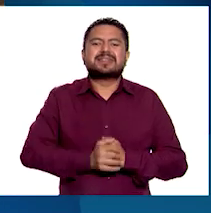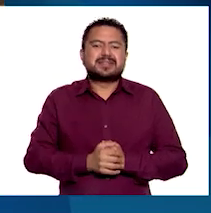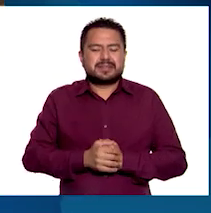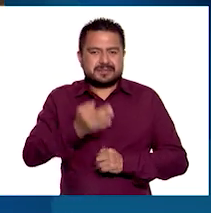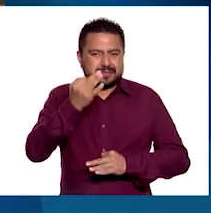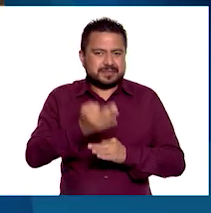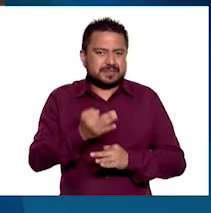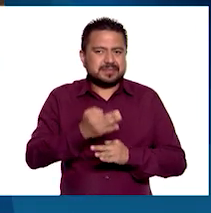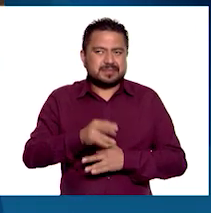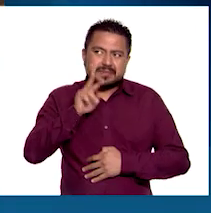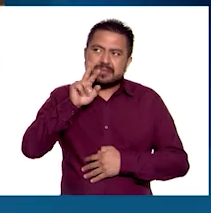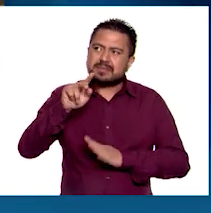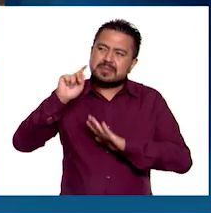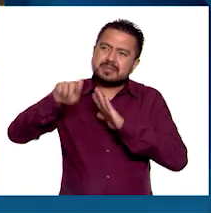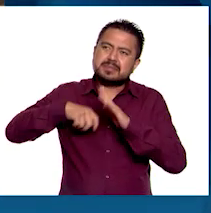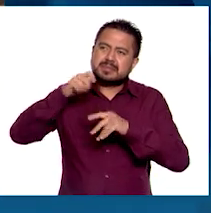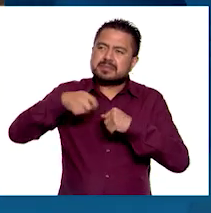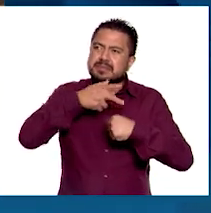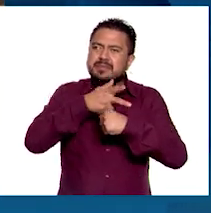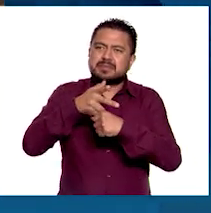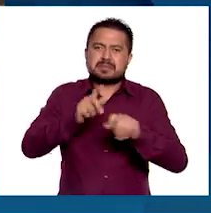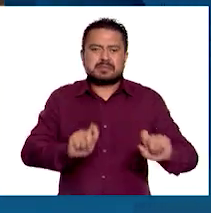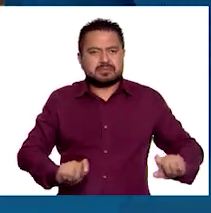¡Vamos a ver el siguiente video!